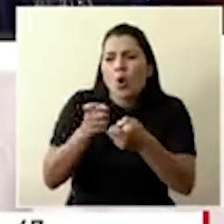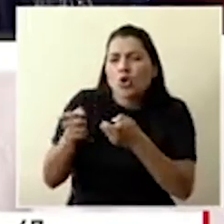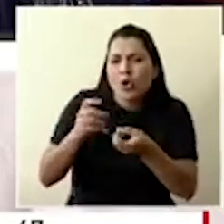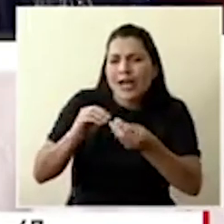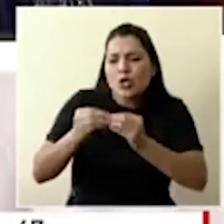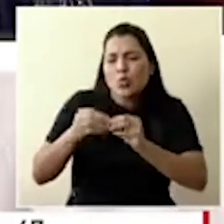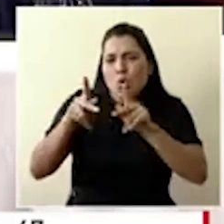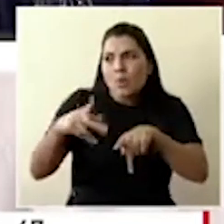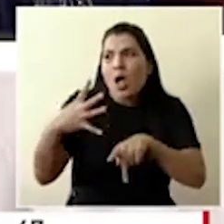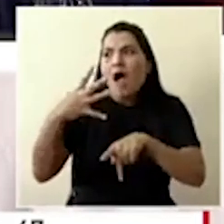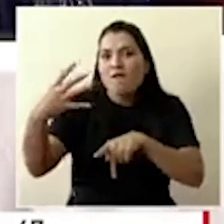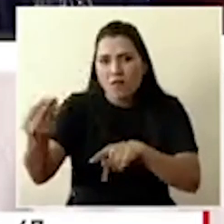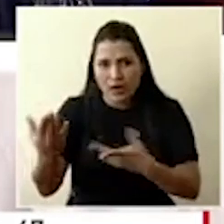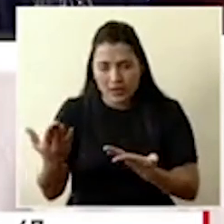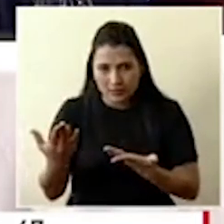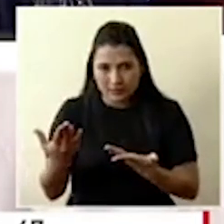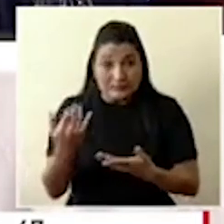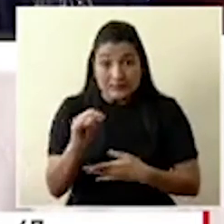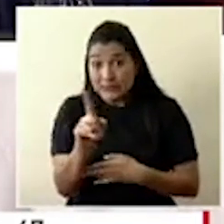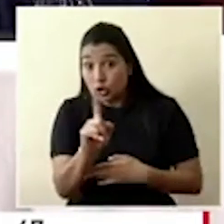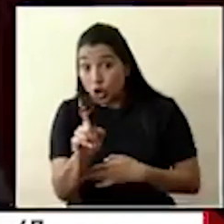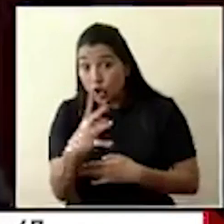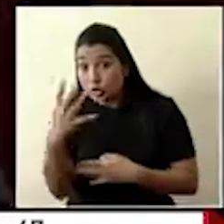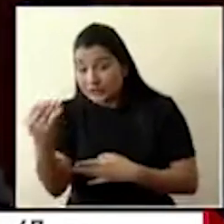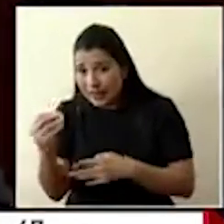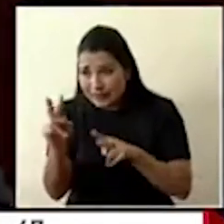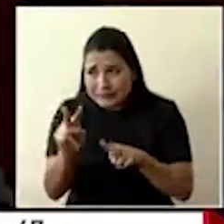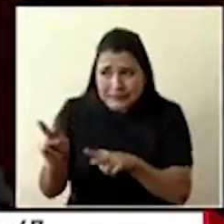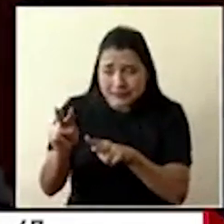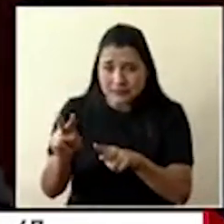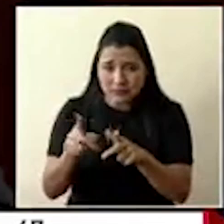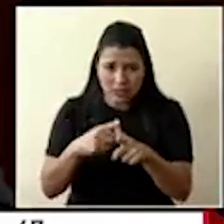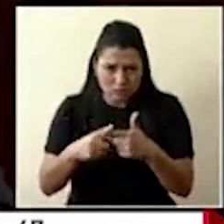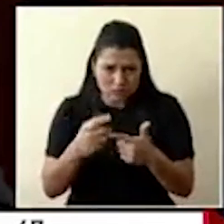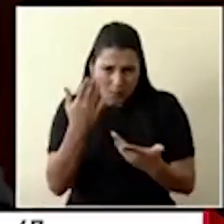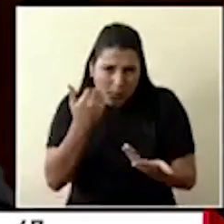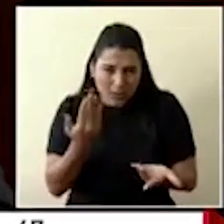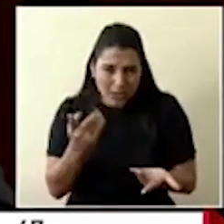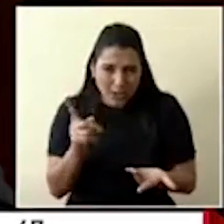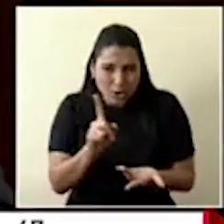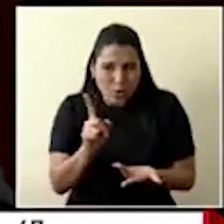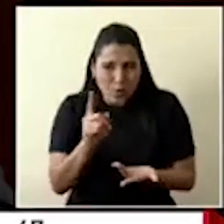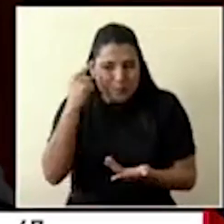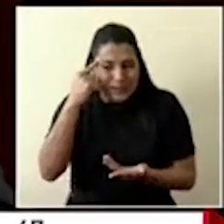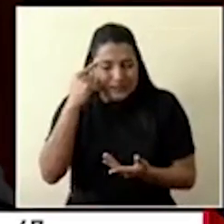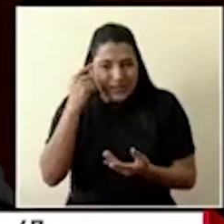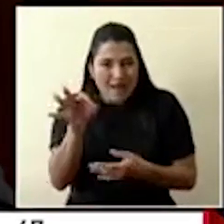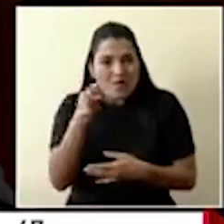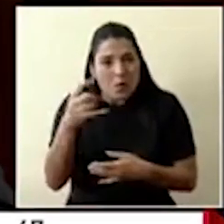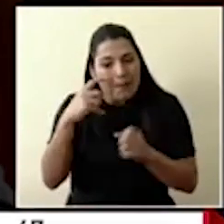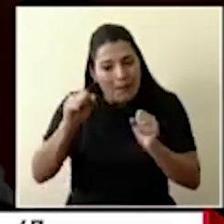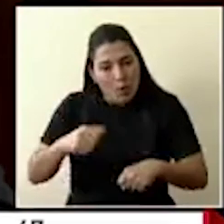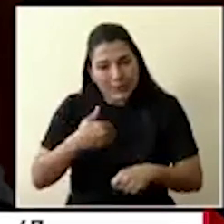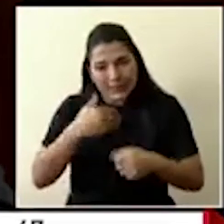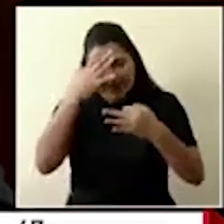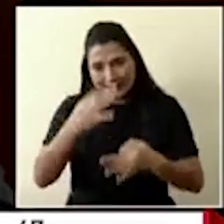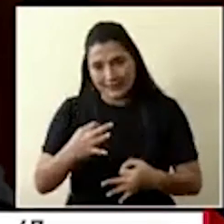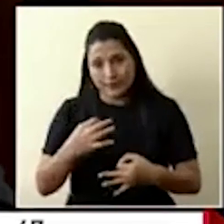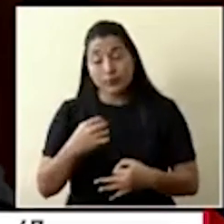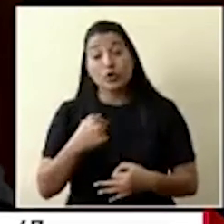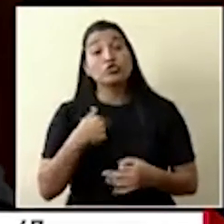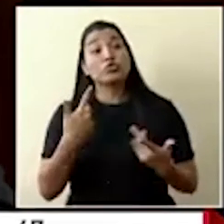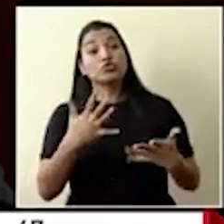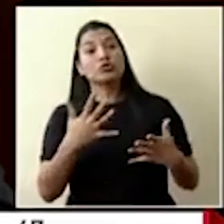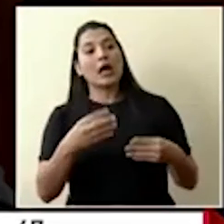buscar datos al respecto para tomar decisiones? Bueno, recordemos que en este momento yo le he conferido la potestad o la condición de autoridad